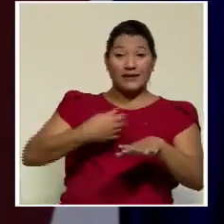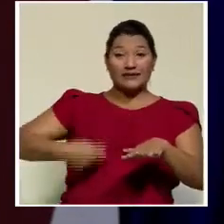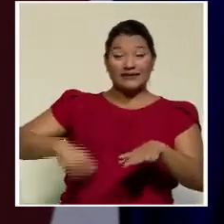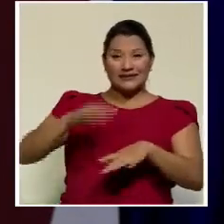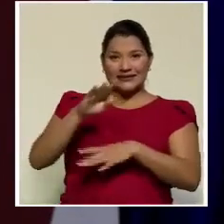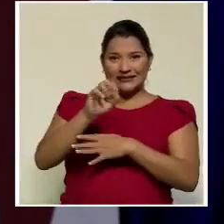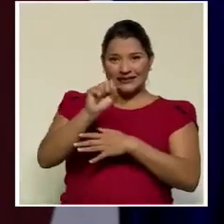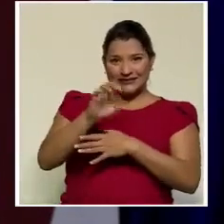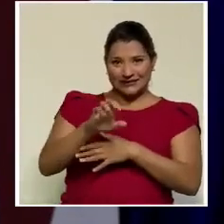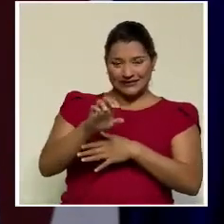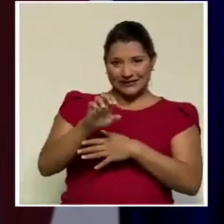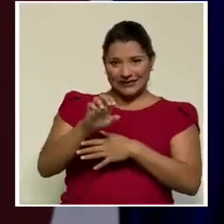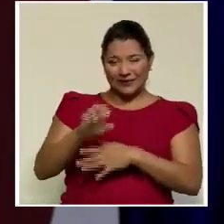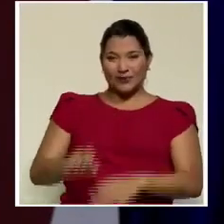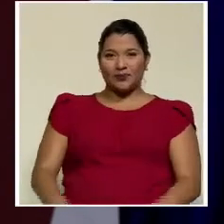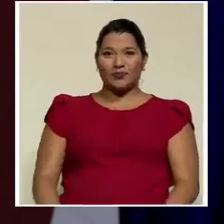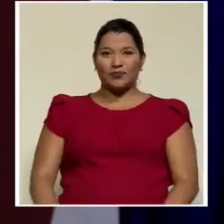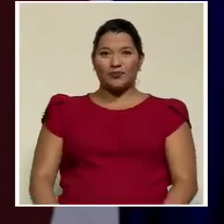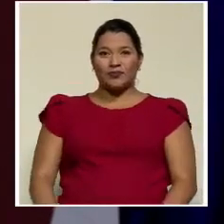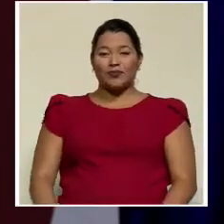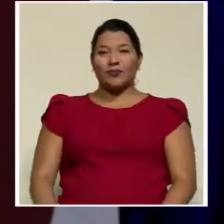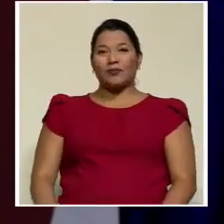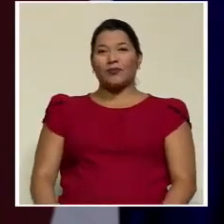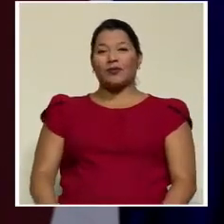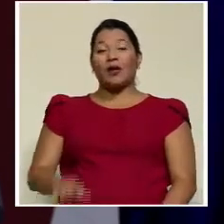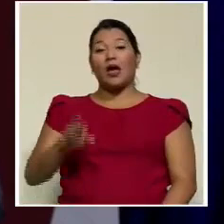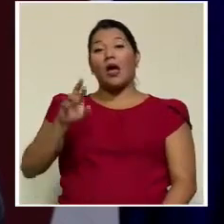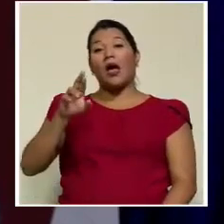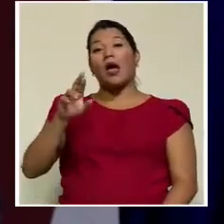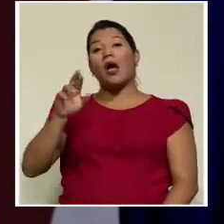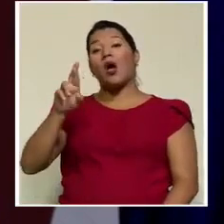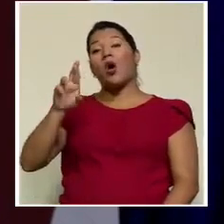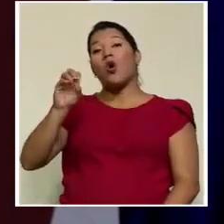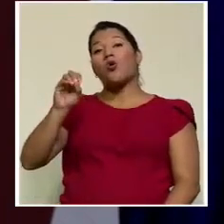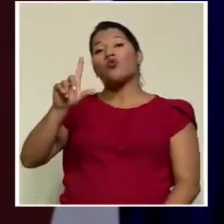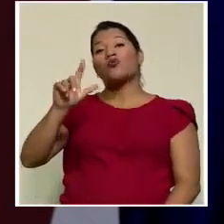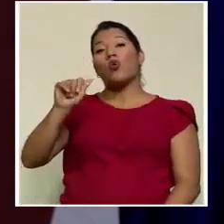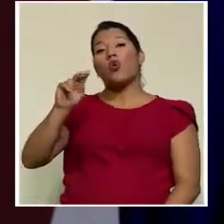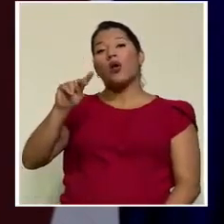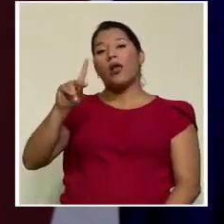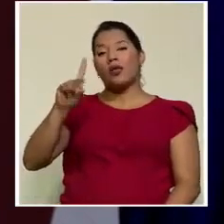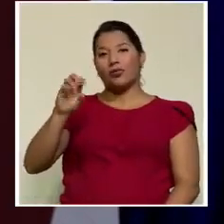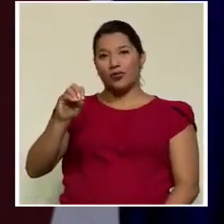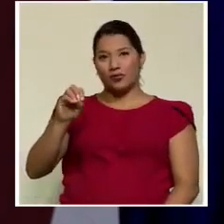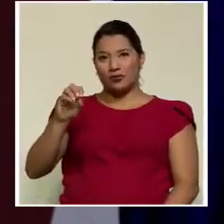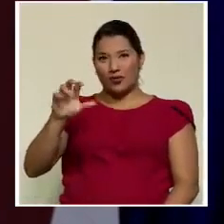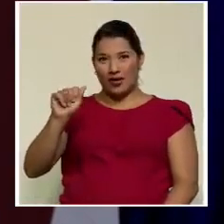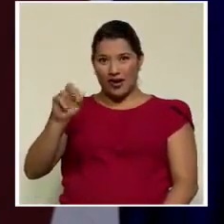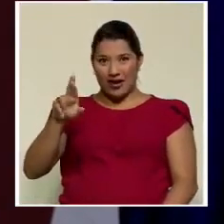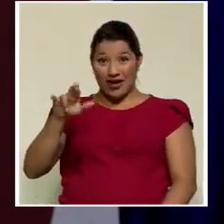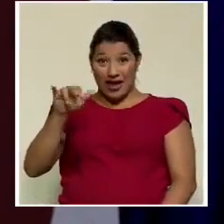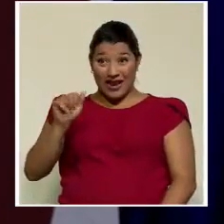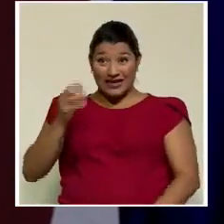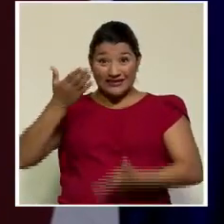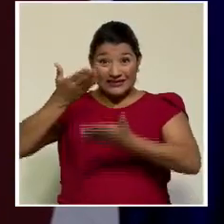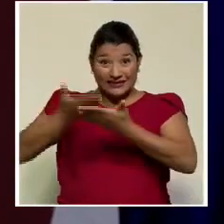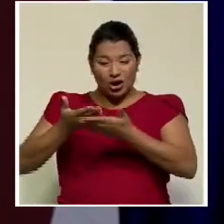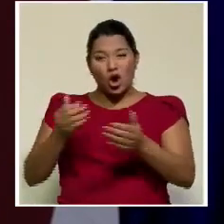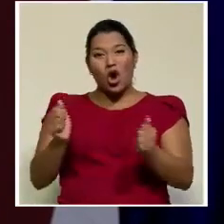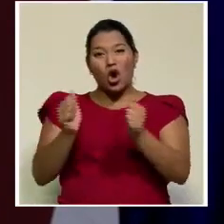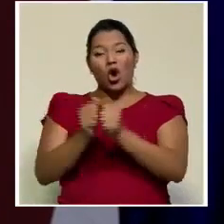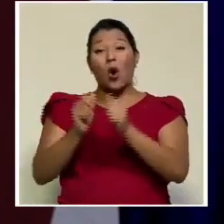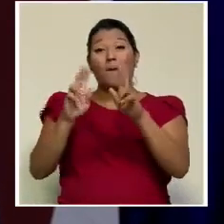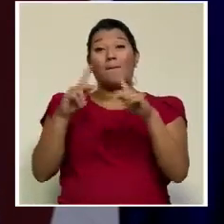Supremo. La llegada de Rolando Araya a la fórmula presidencial de este partido patria justa,